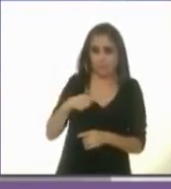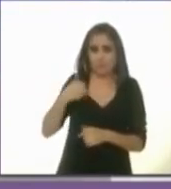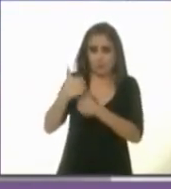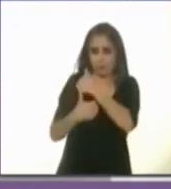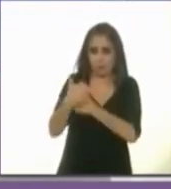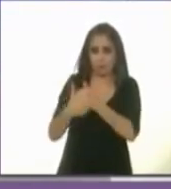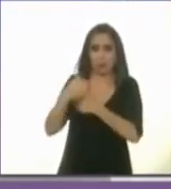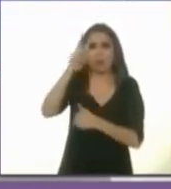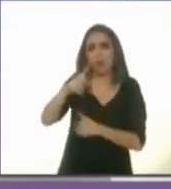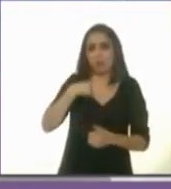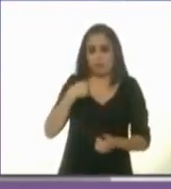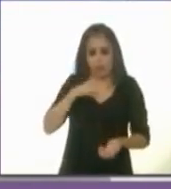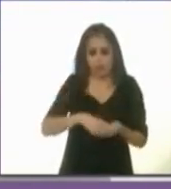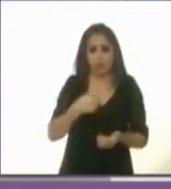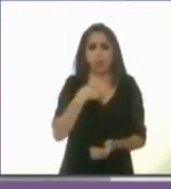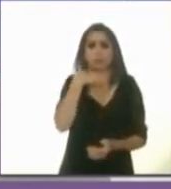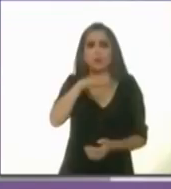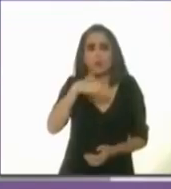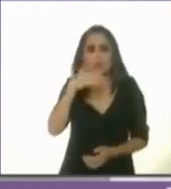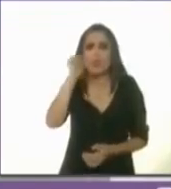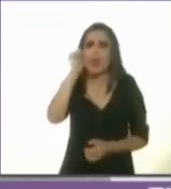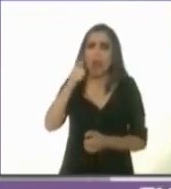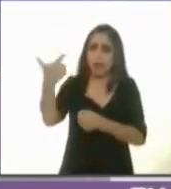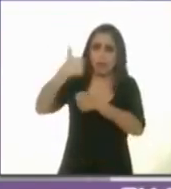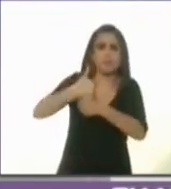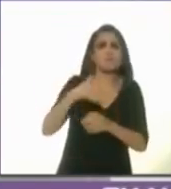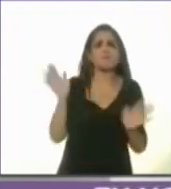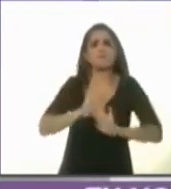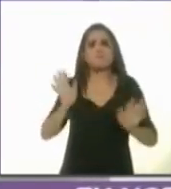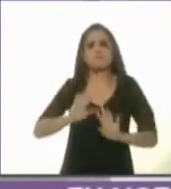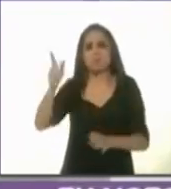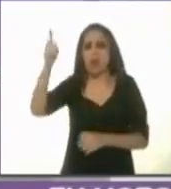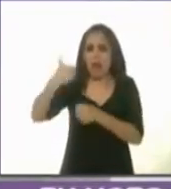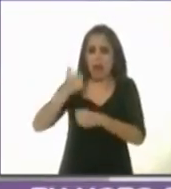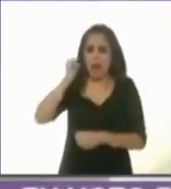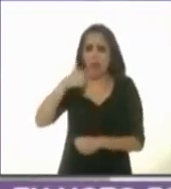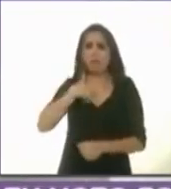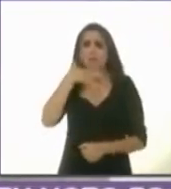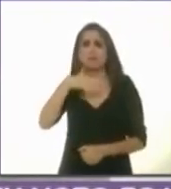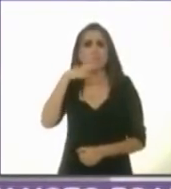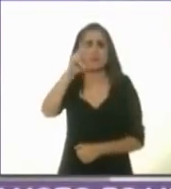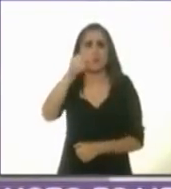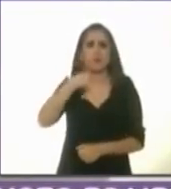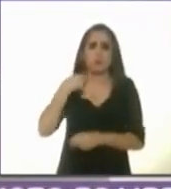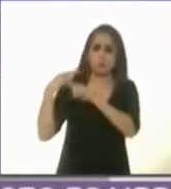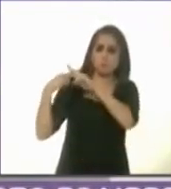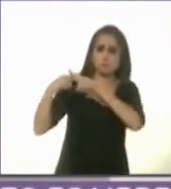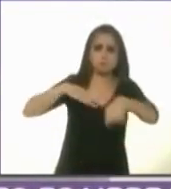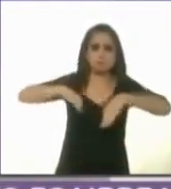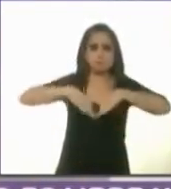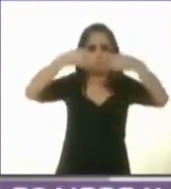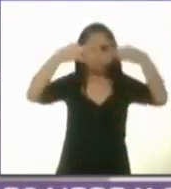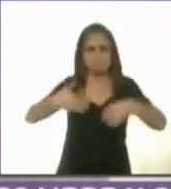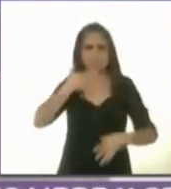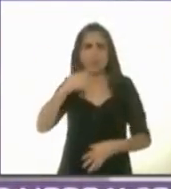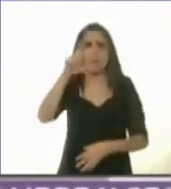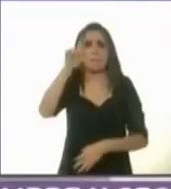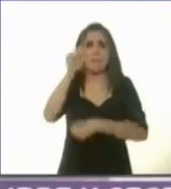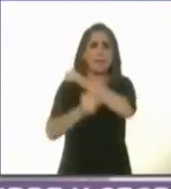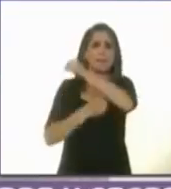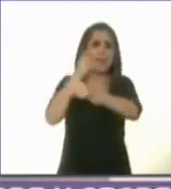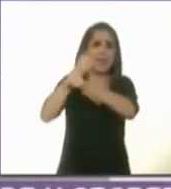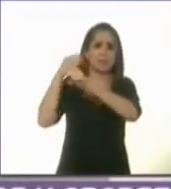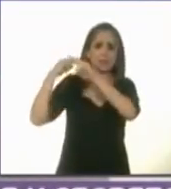tengo nada sucio y ningún tipo de escándalo no me van a encontrar ninguna ilegalidad tengo una trayectoria limpia una trayectoria de 20 años de